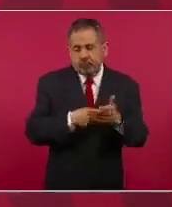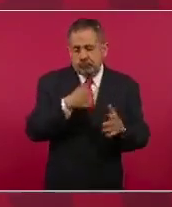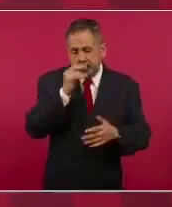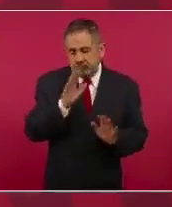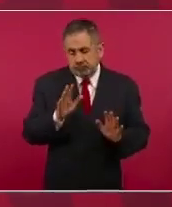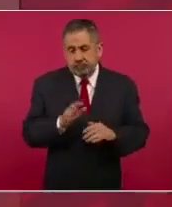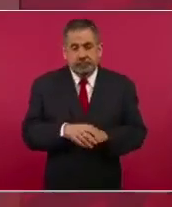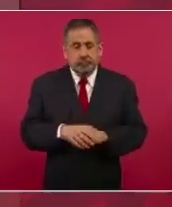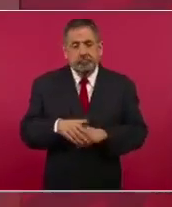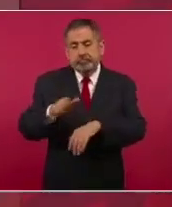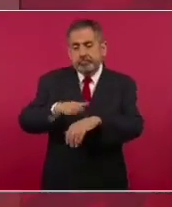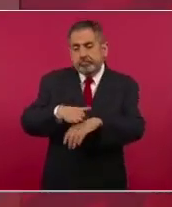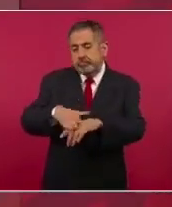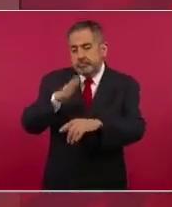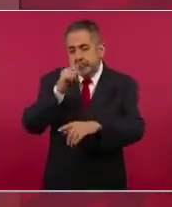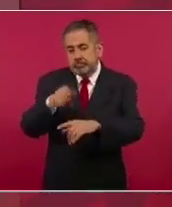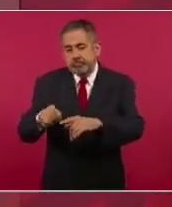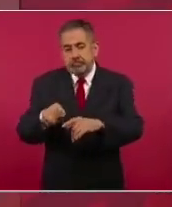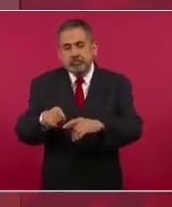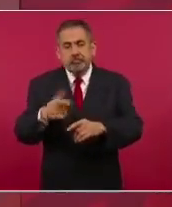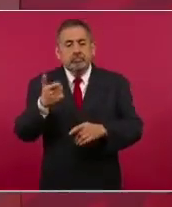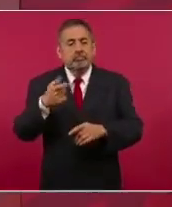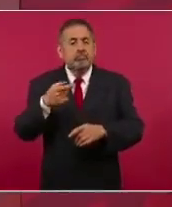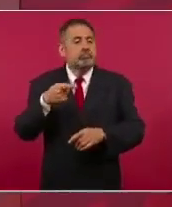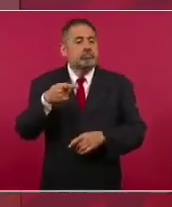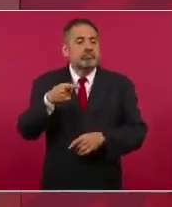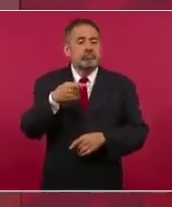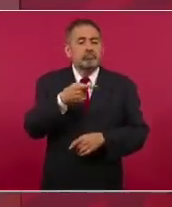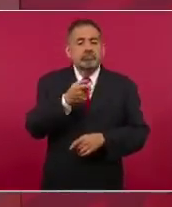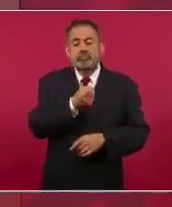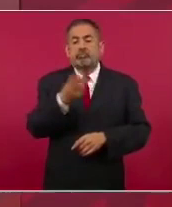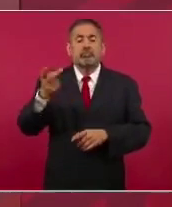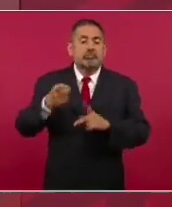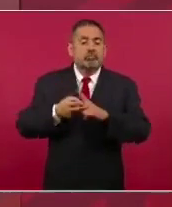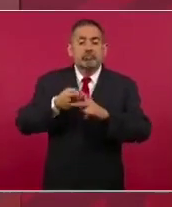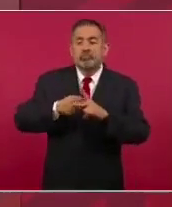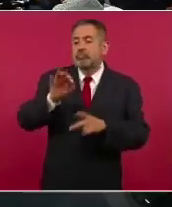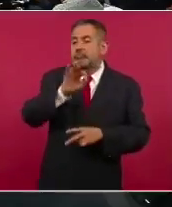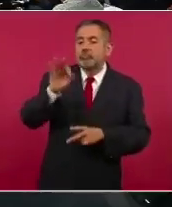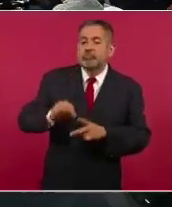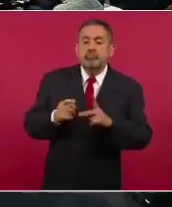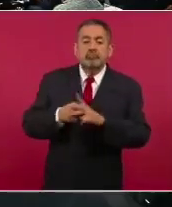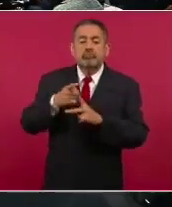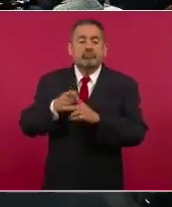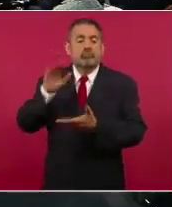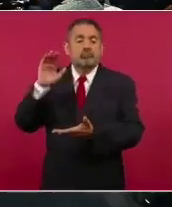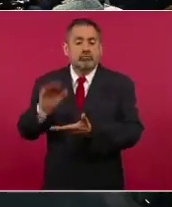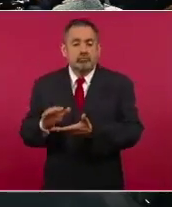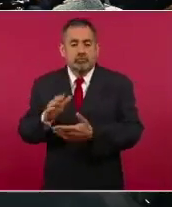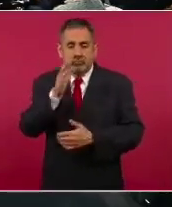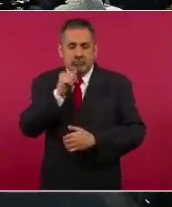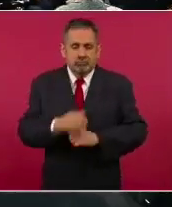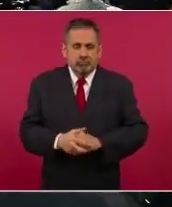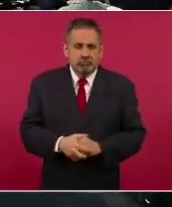o reducir el número de plurinominales. Aplauso